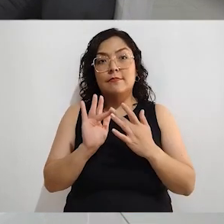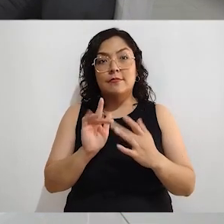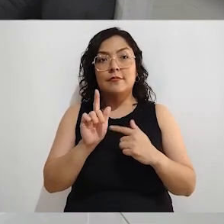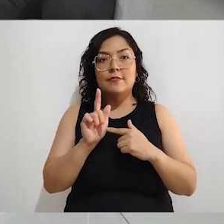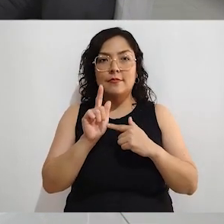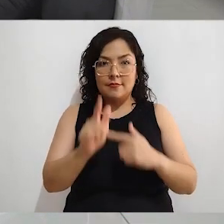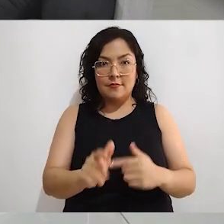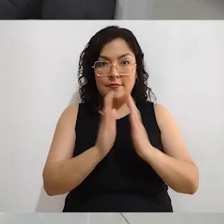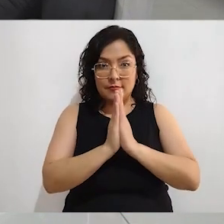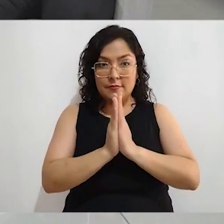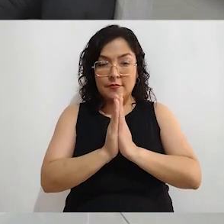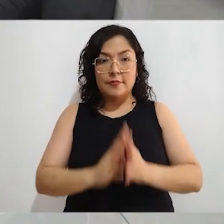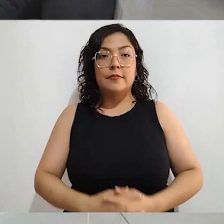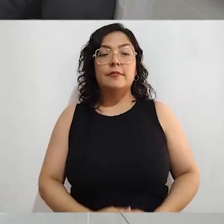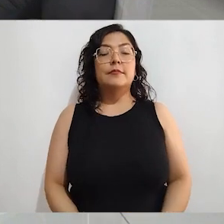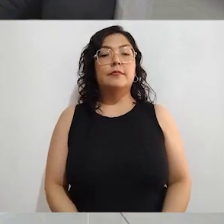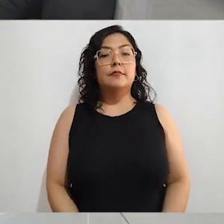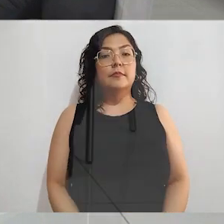temas de participación ciudadana.